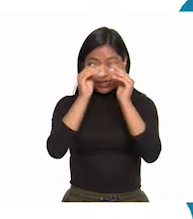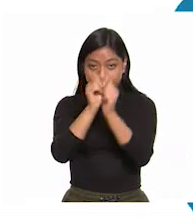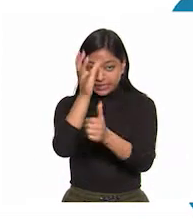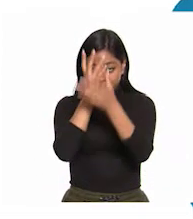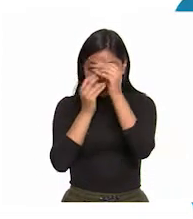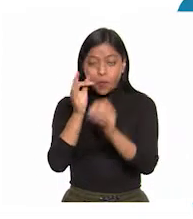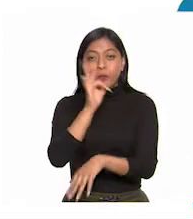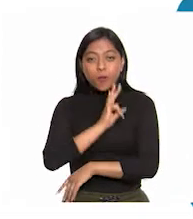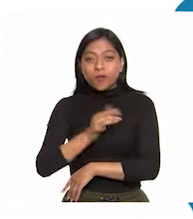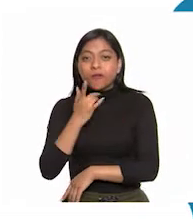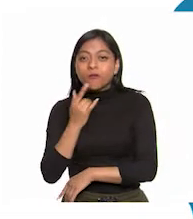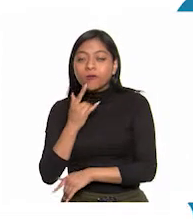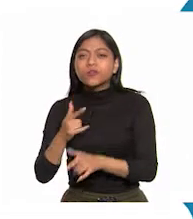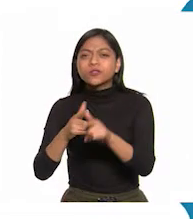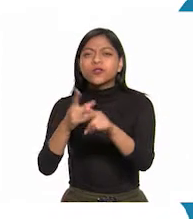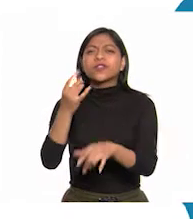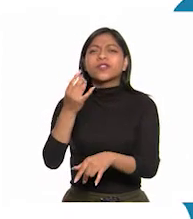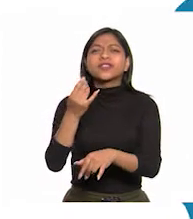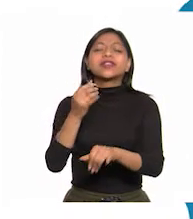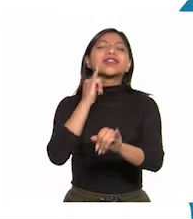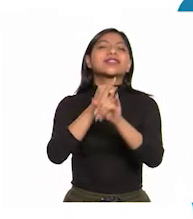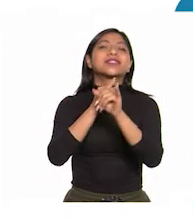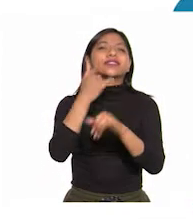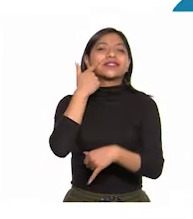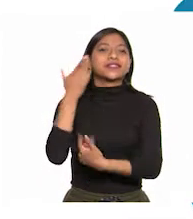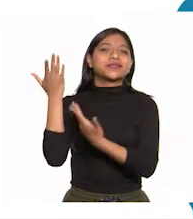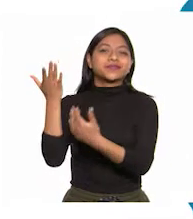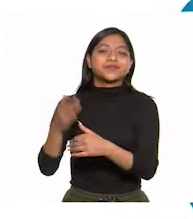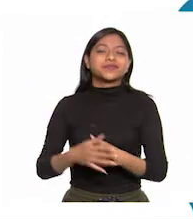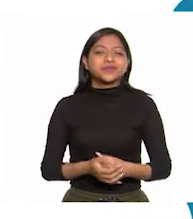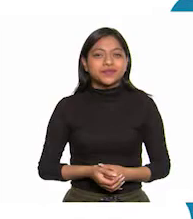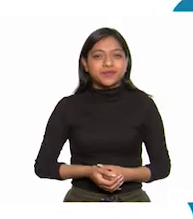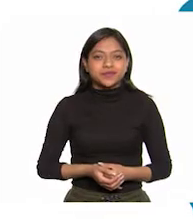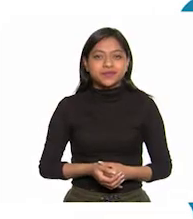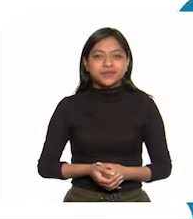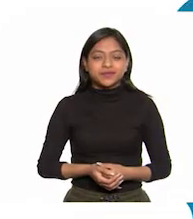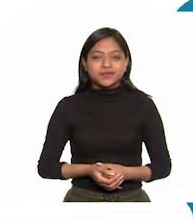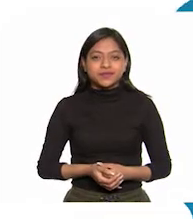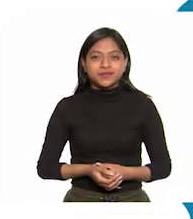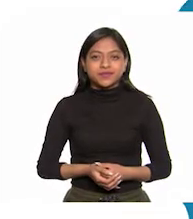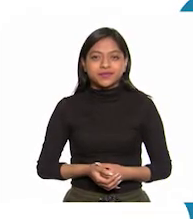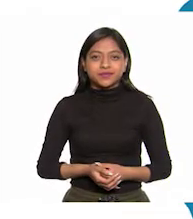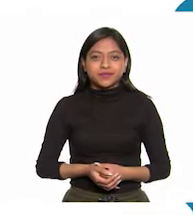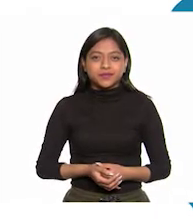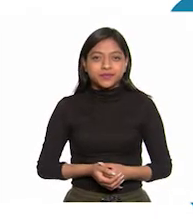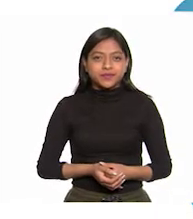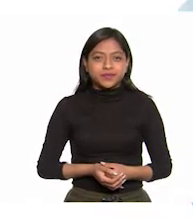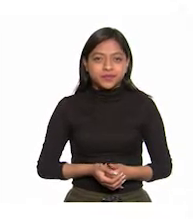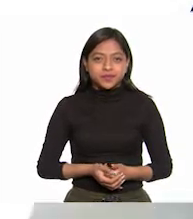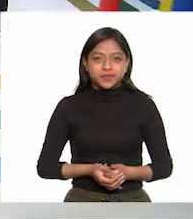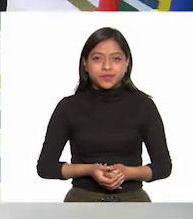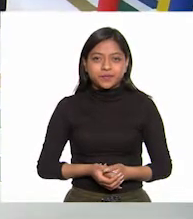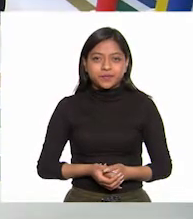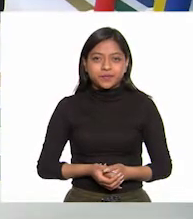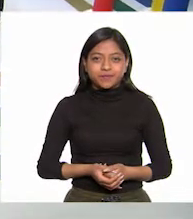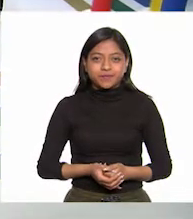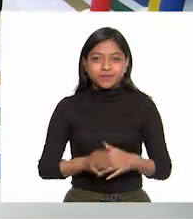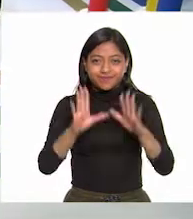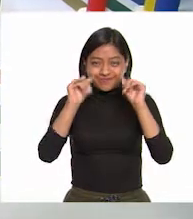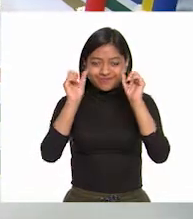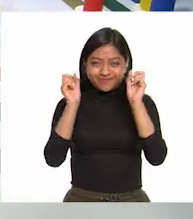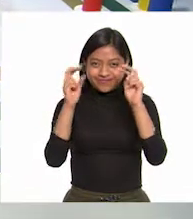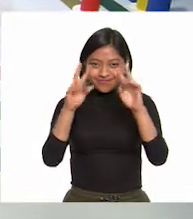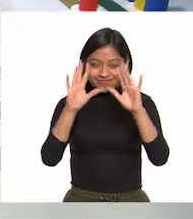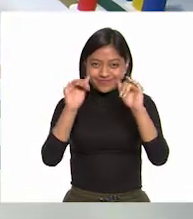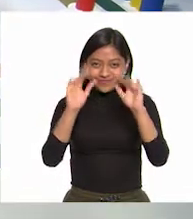los puedes encontrar en la siguiente liga, aprendeencasa.cep.gov.mx. ¡Nos